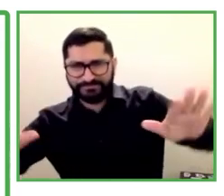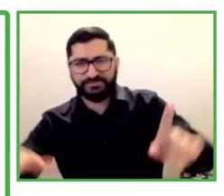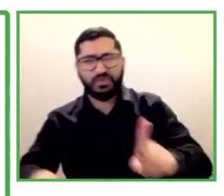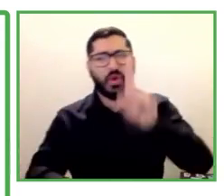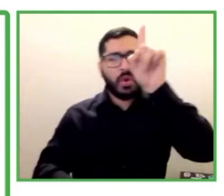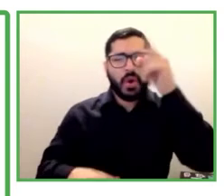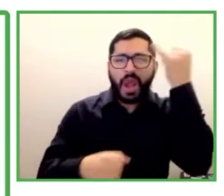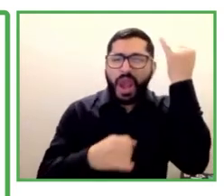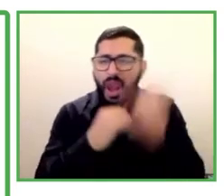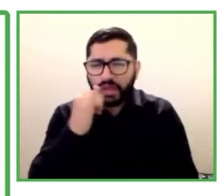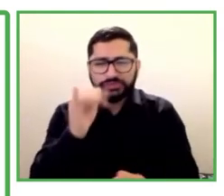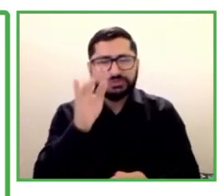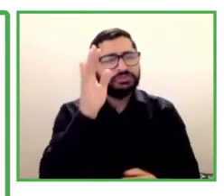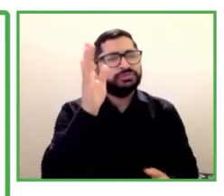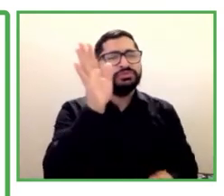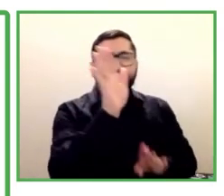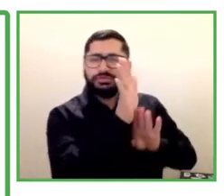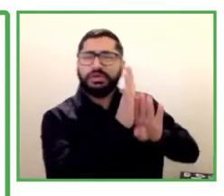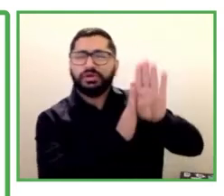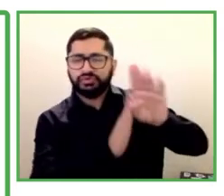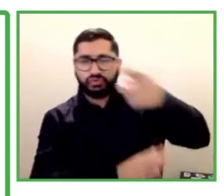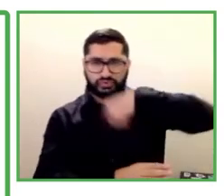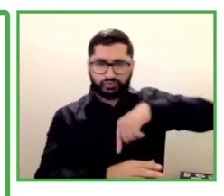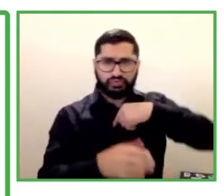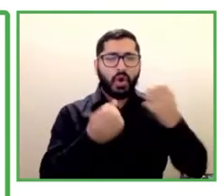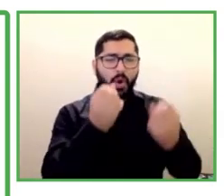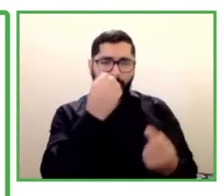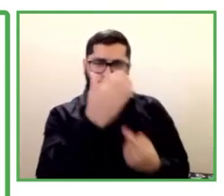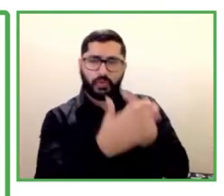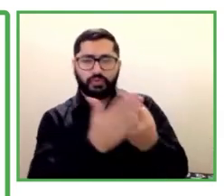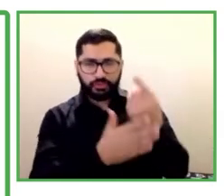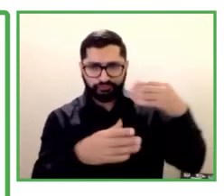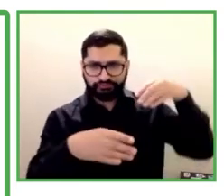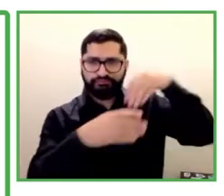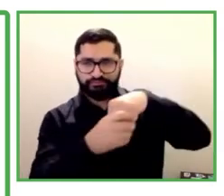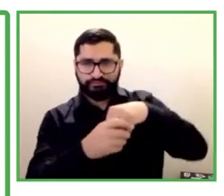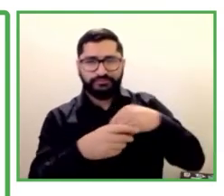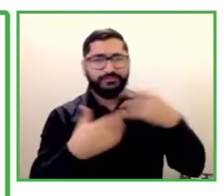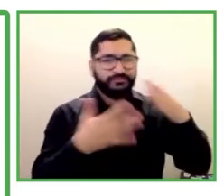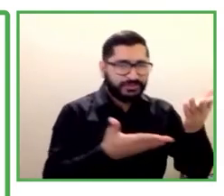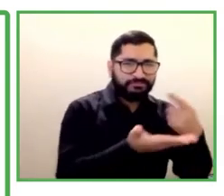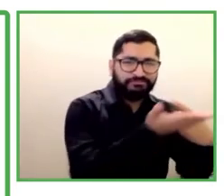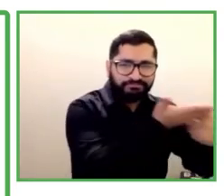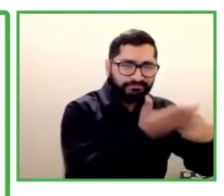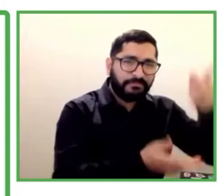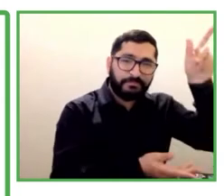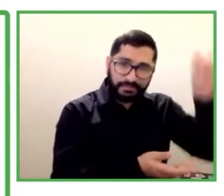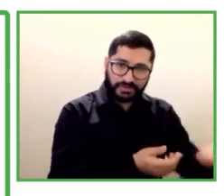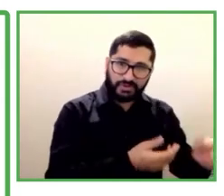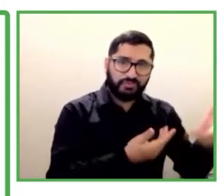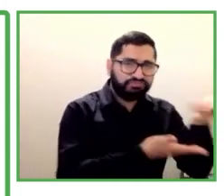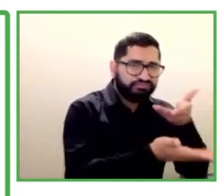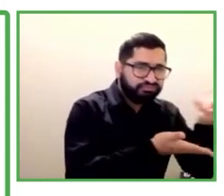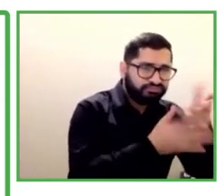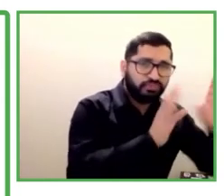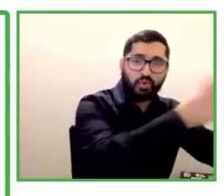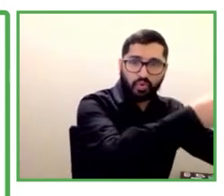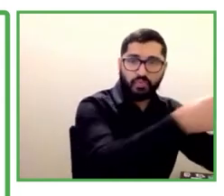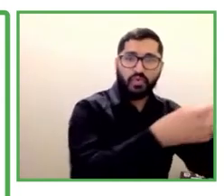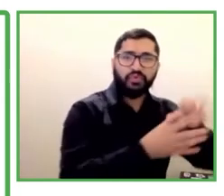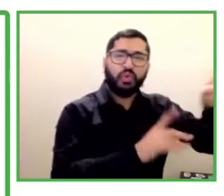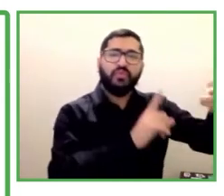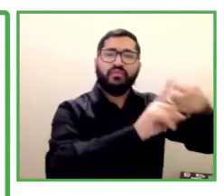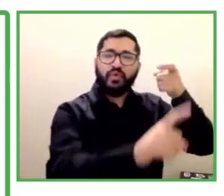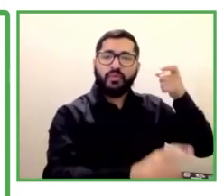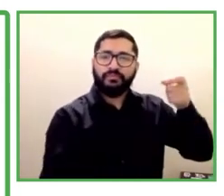estamos en conversaciones con una organización de Tanzania, una que espera llevar a las agentes